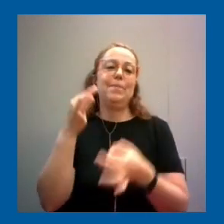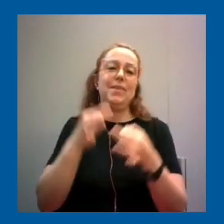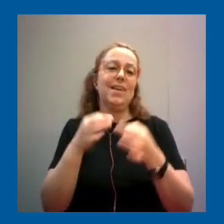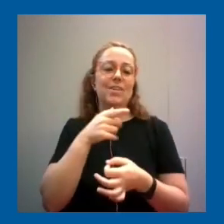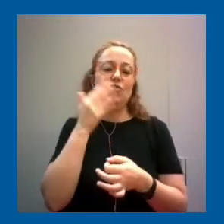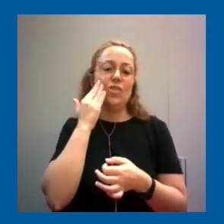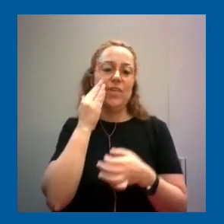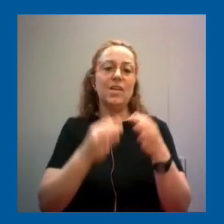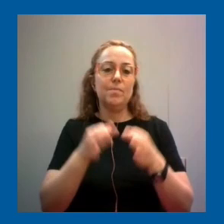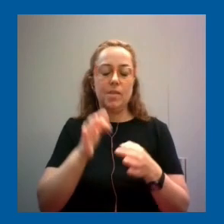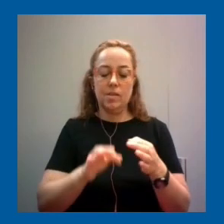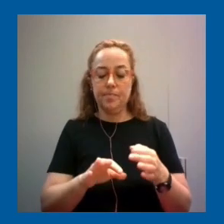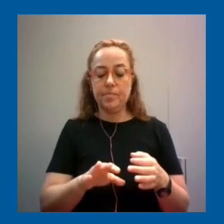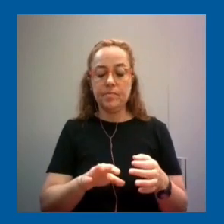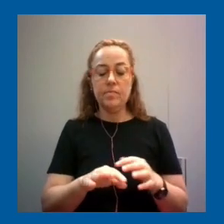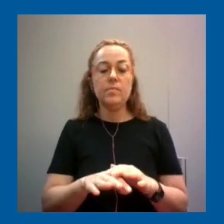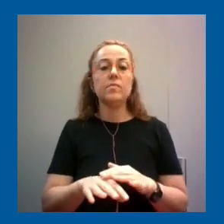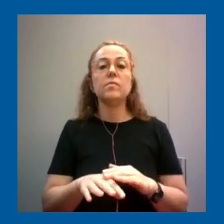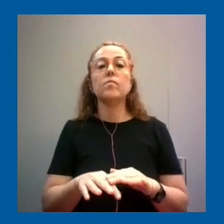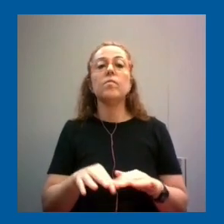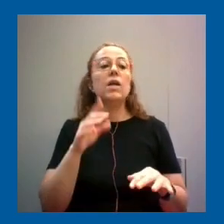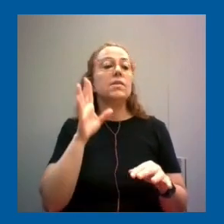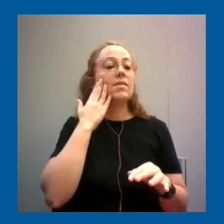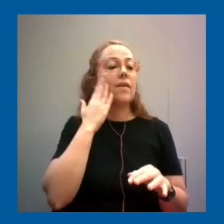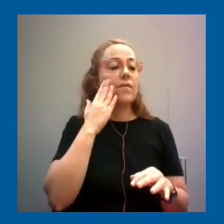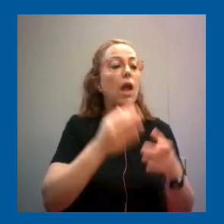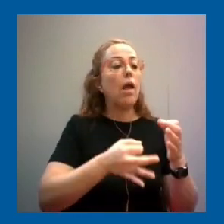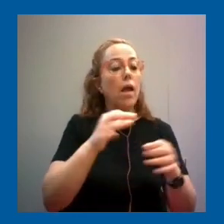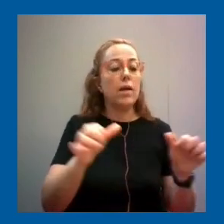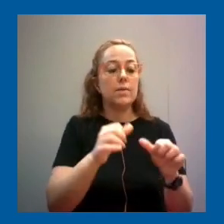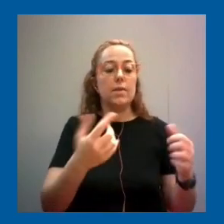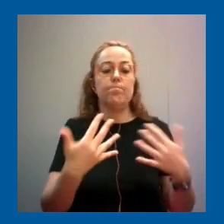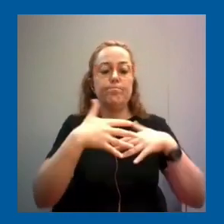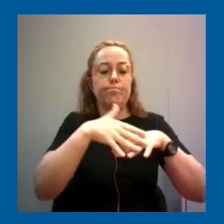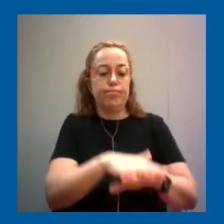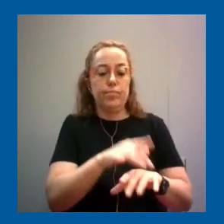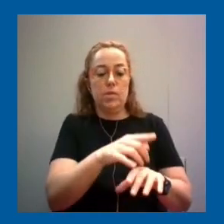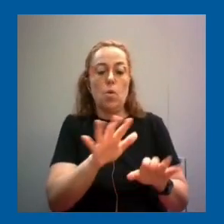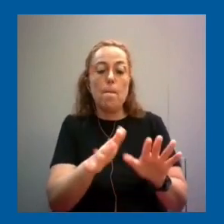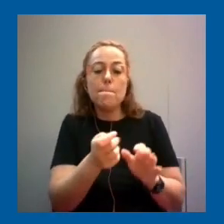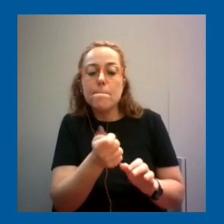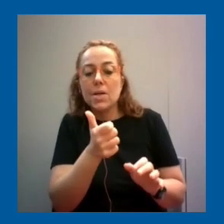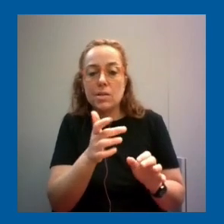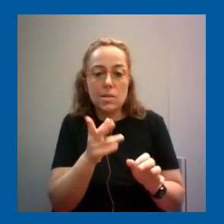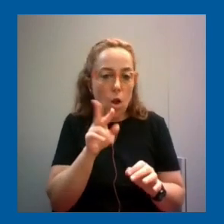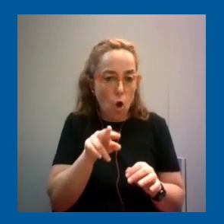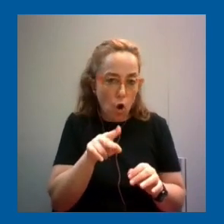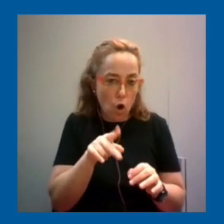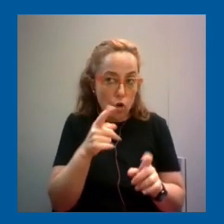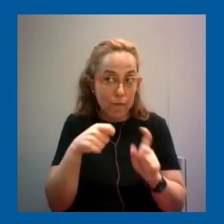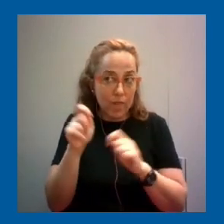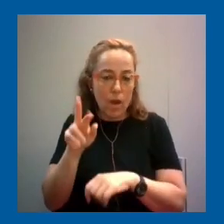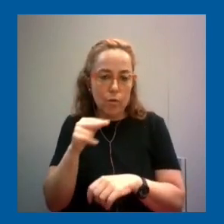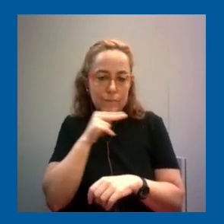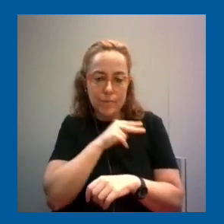tenían conocimientos químicos que con determinado material y determinada reacción creaban algo que parecía oro y vendían oro. Y